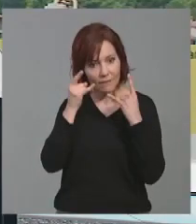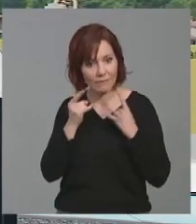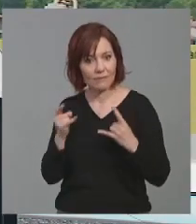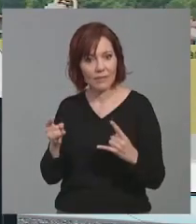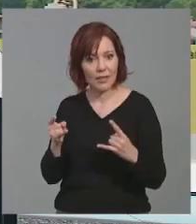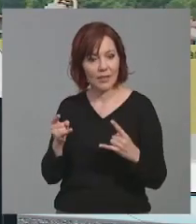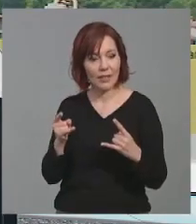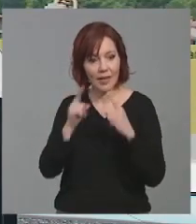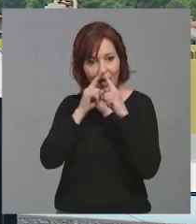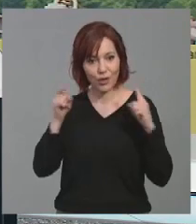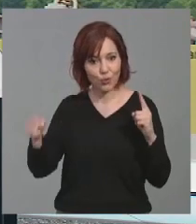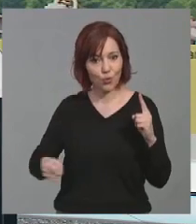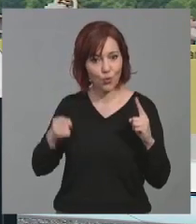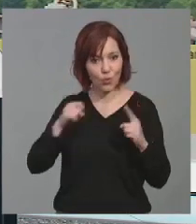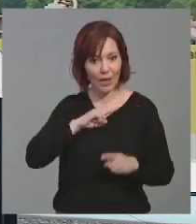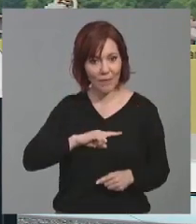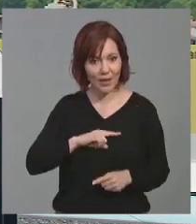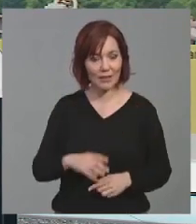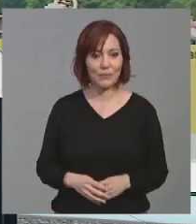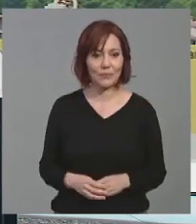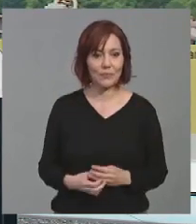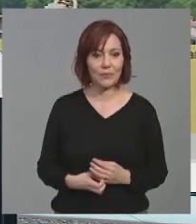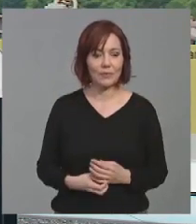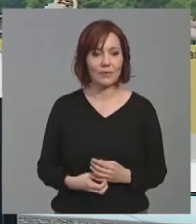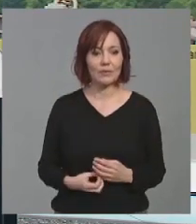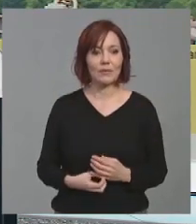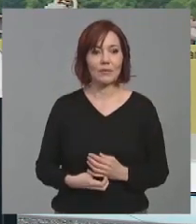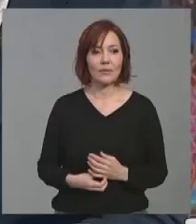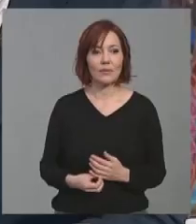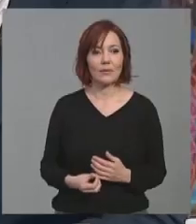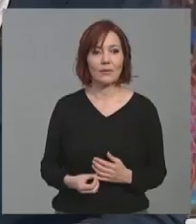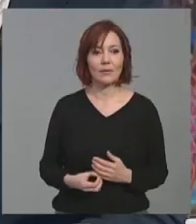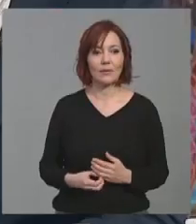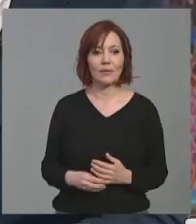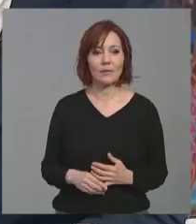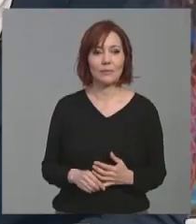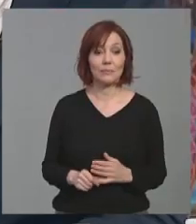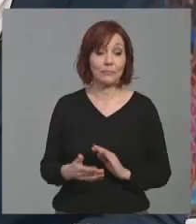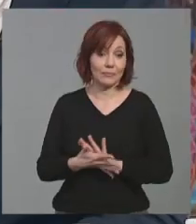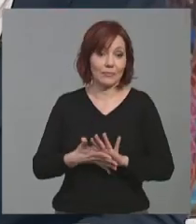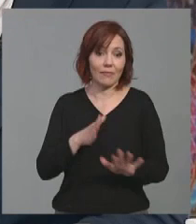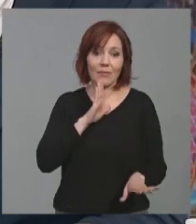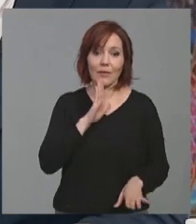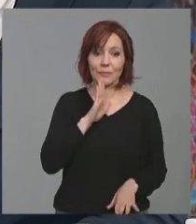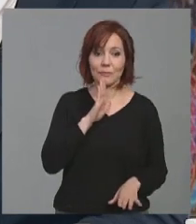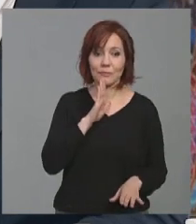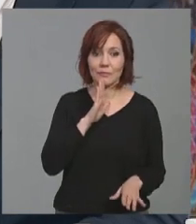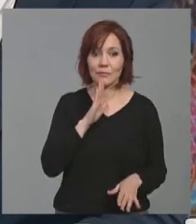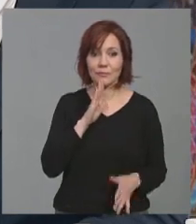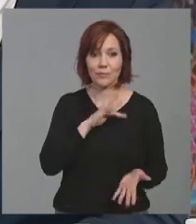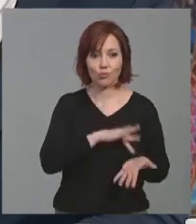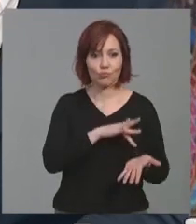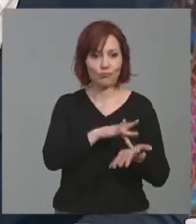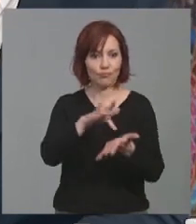Caravaca jubilar? Bueno, creo que, bueno, lo hablábamos ahora mismo, yo creo que ha sido, y yo he estado en muchas ferias de